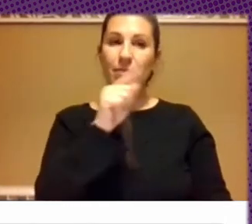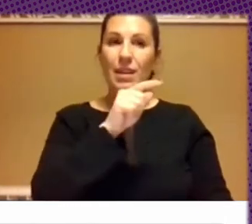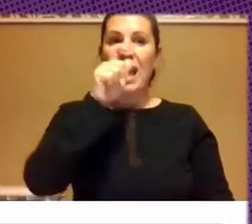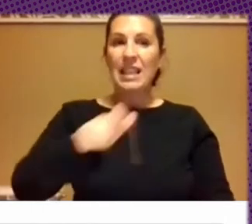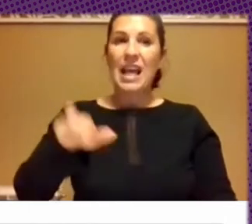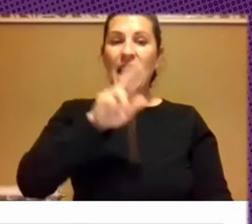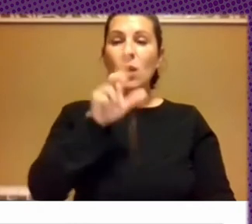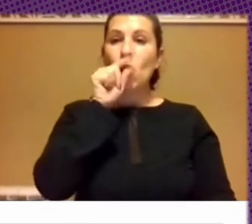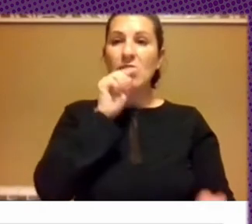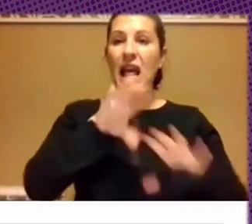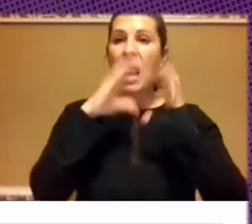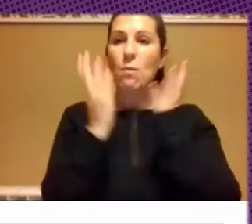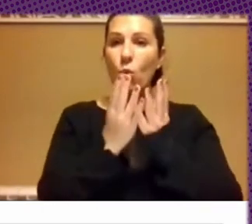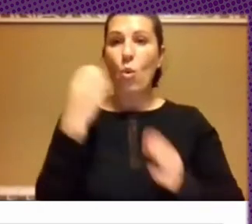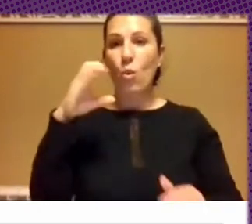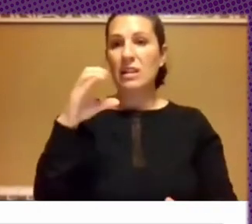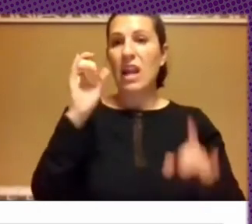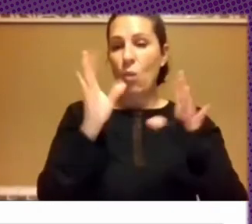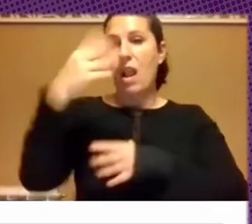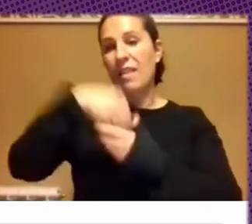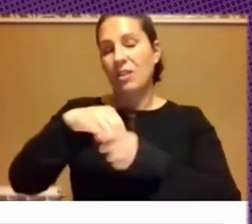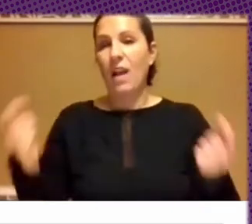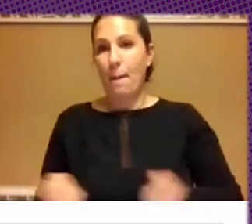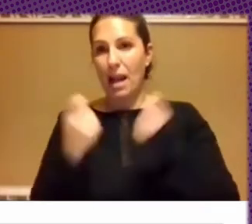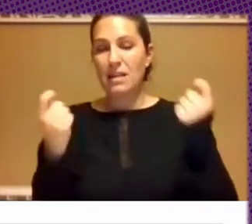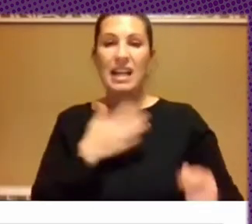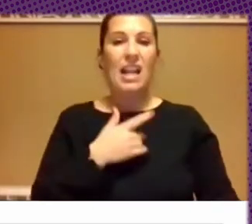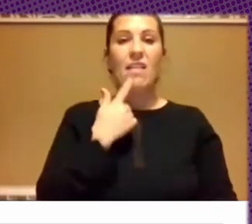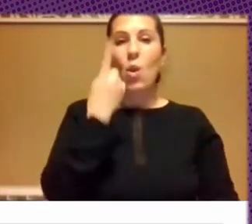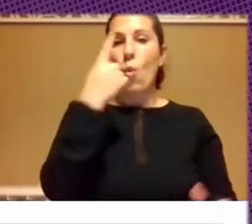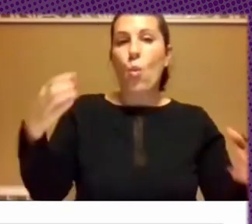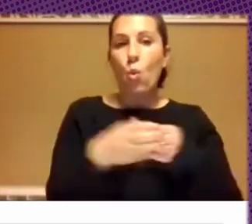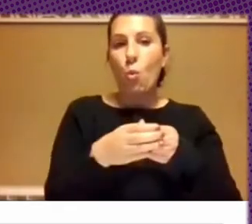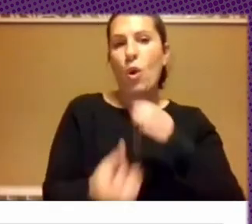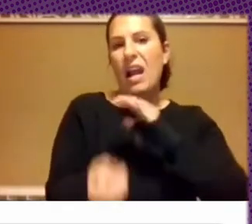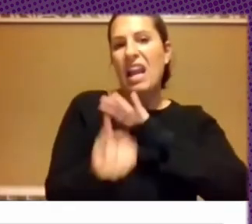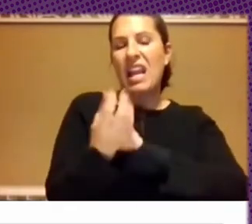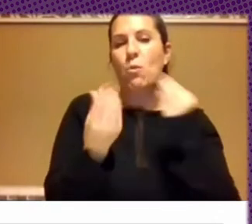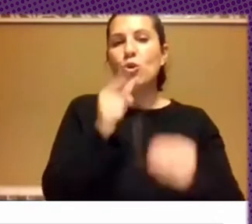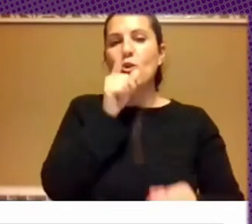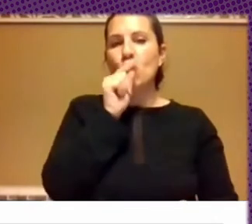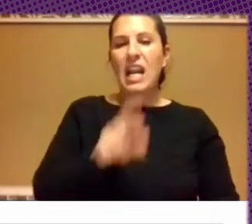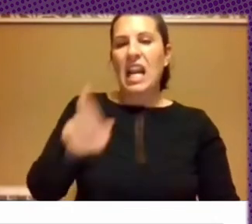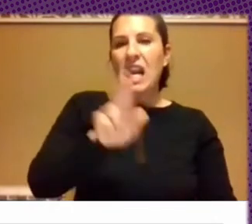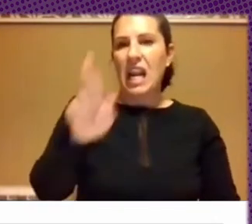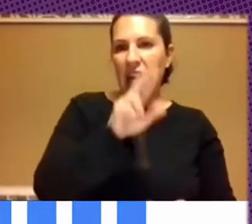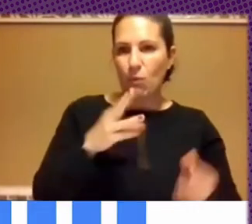Mundo, retuite las mismas cuentas que participan en esta campaña. Es decir que hay un grupo que genera muchos retuits y mucha actividad.